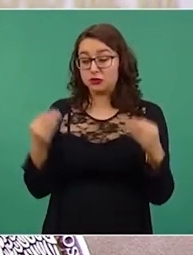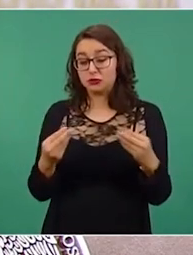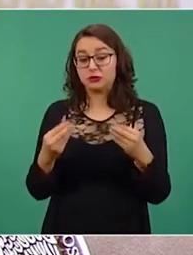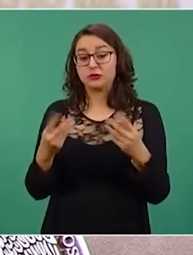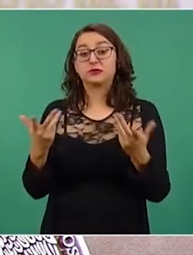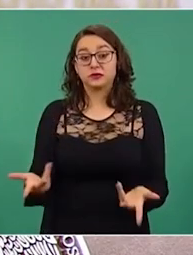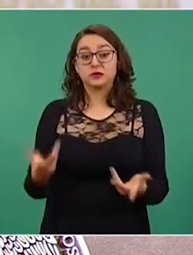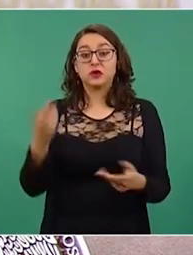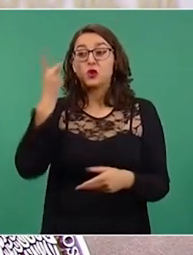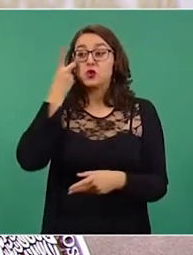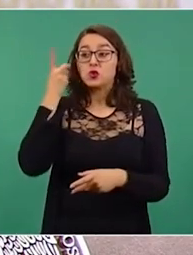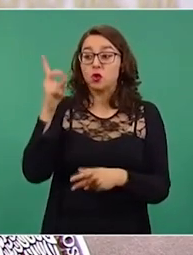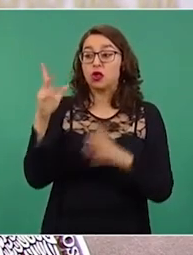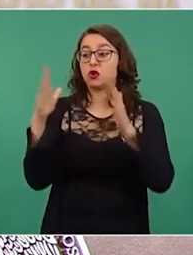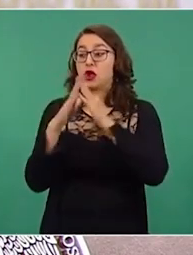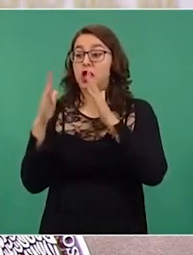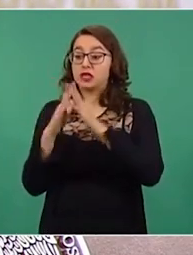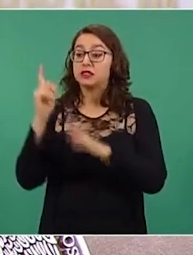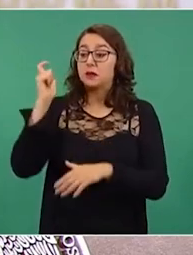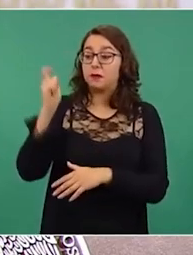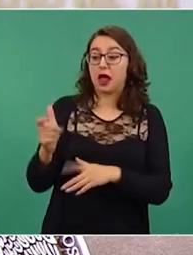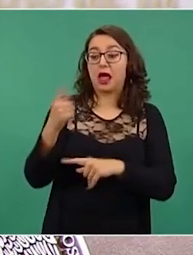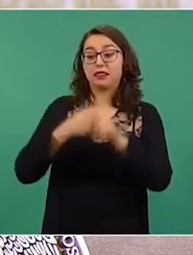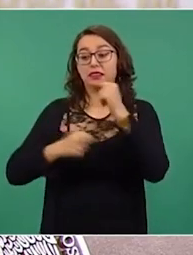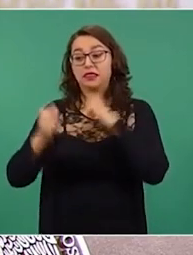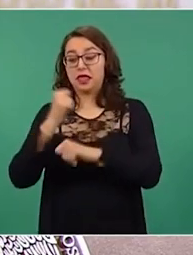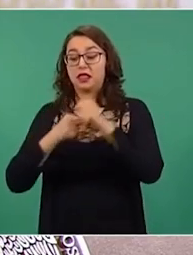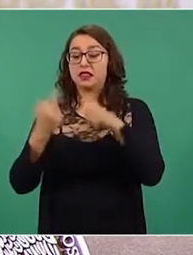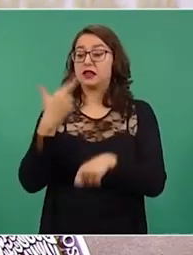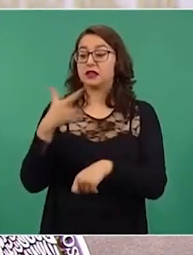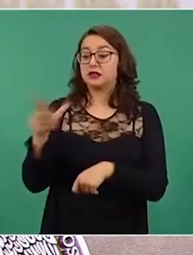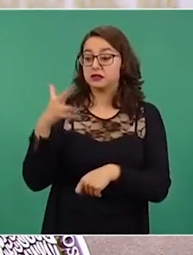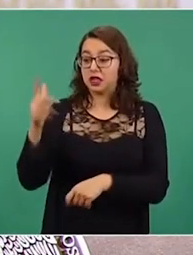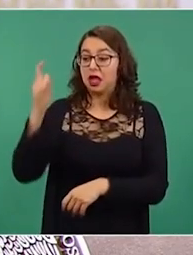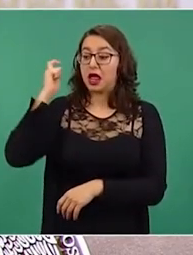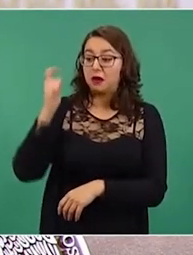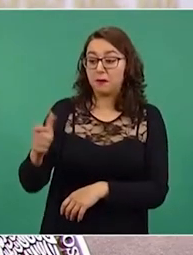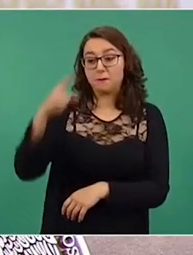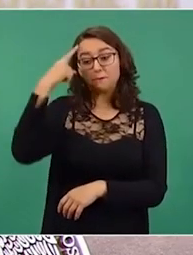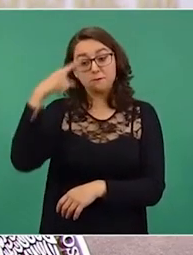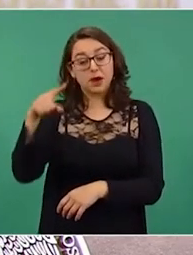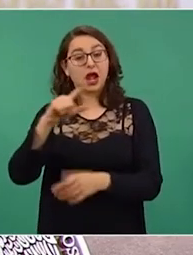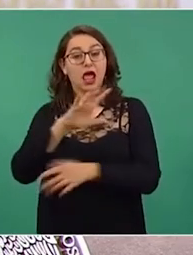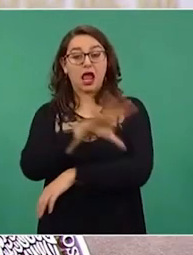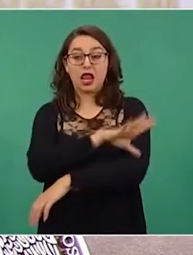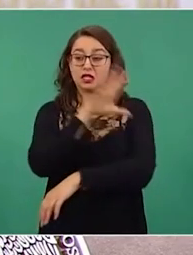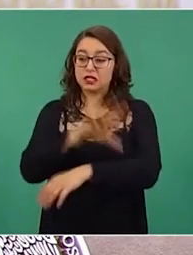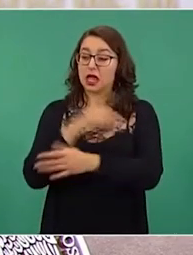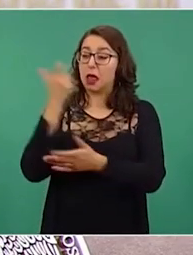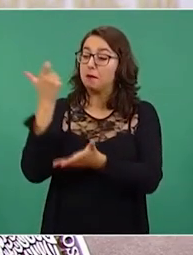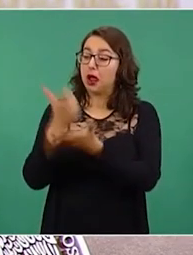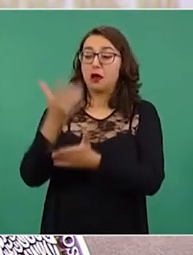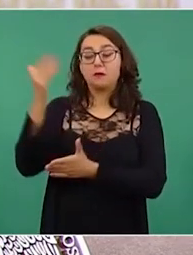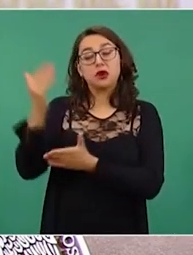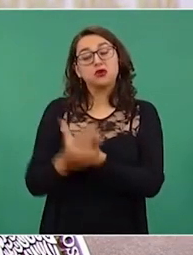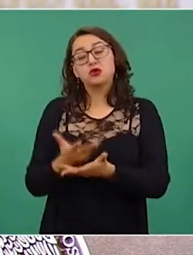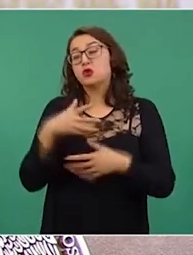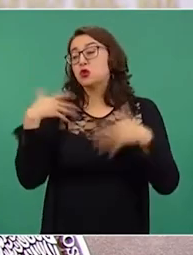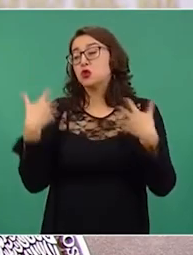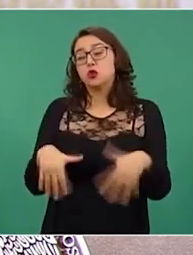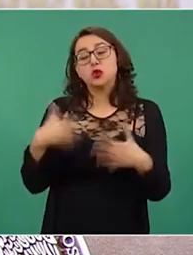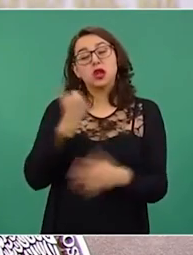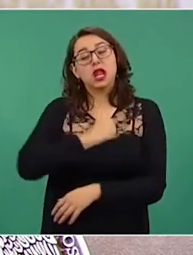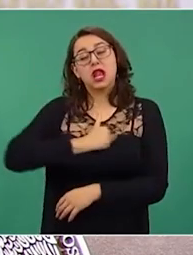pagó el dueño de una casa, tienda o restaurante, para reducir el monto de sus facturas de electricidad, lo que de paso